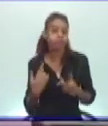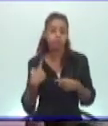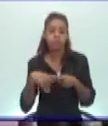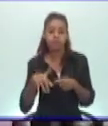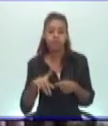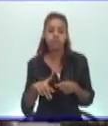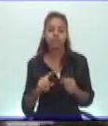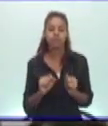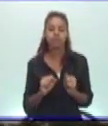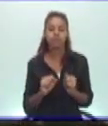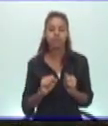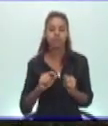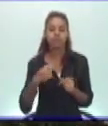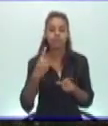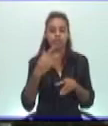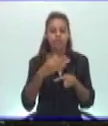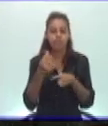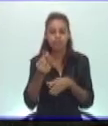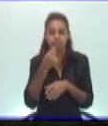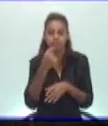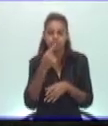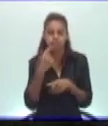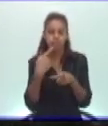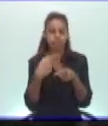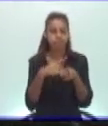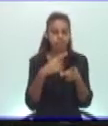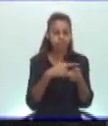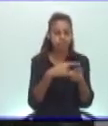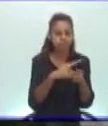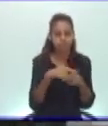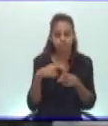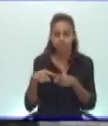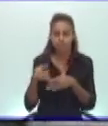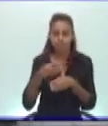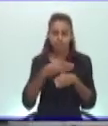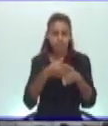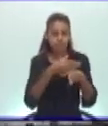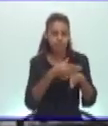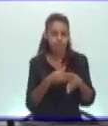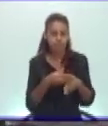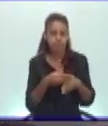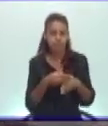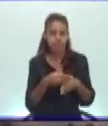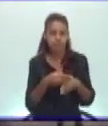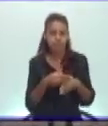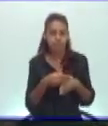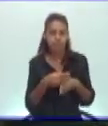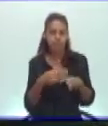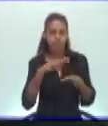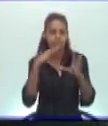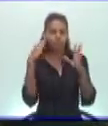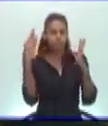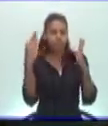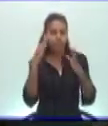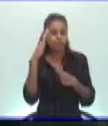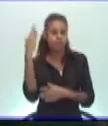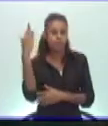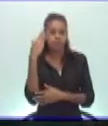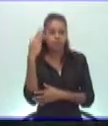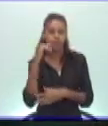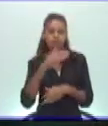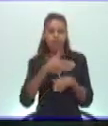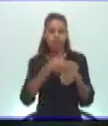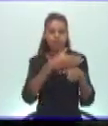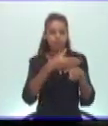consumo de drogas de diferentes tipos se ha convertido en algo habitual en muchos ambientes. Hay